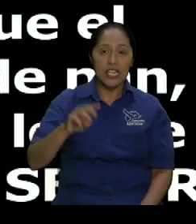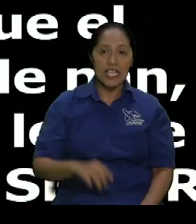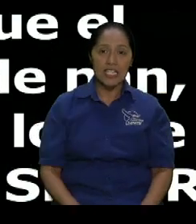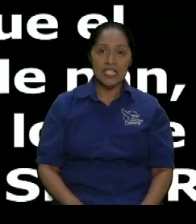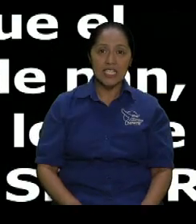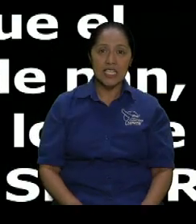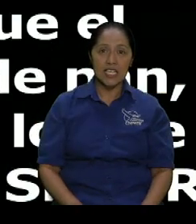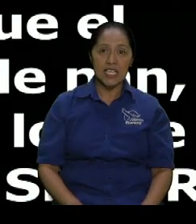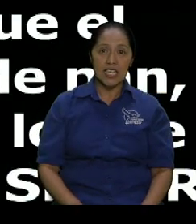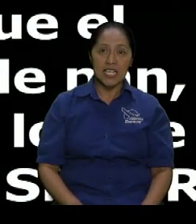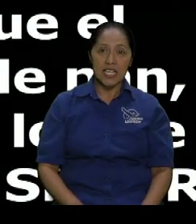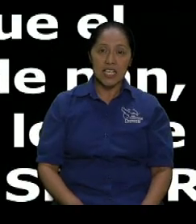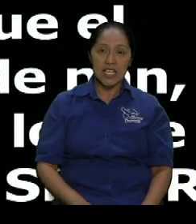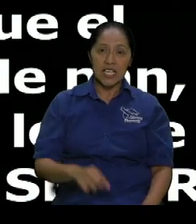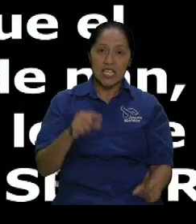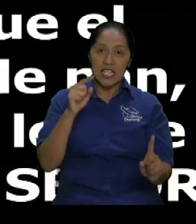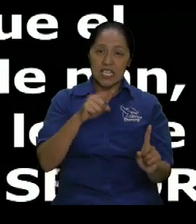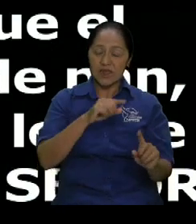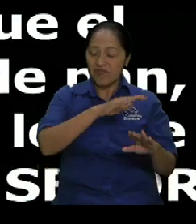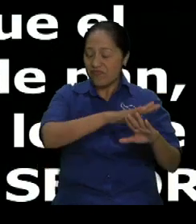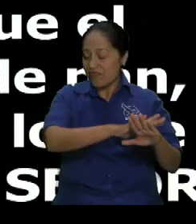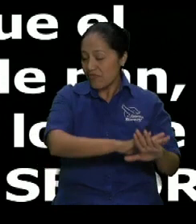y te dejó tener hambre